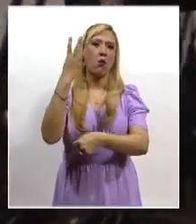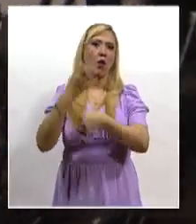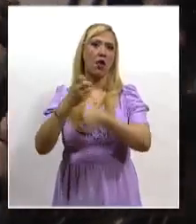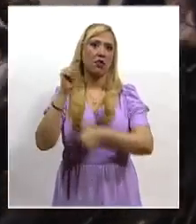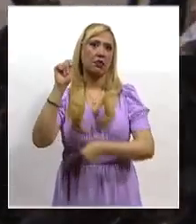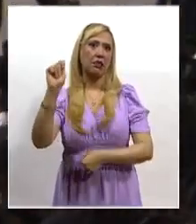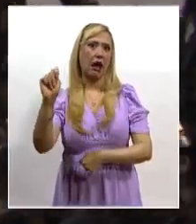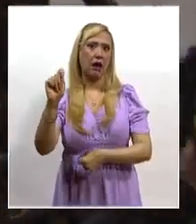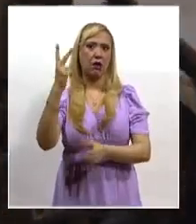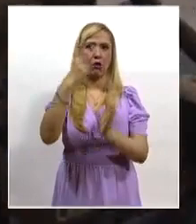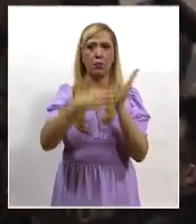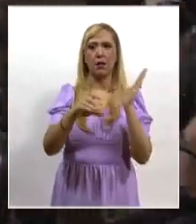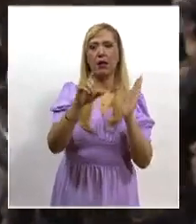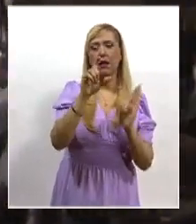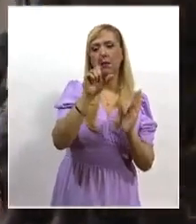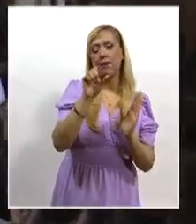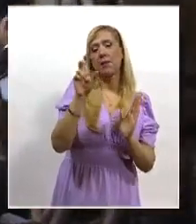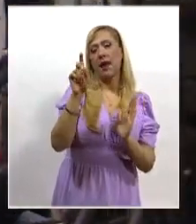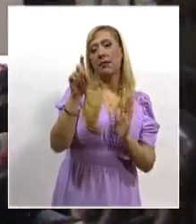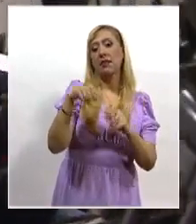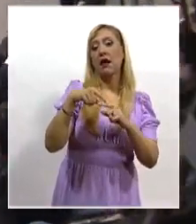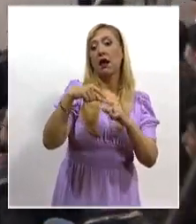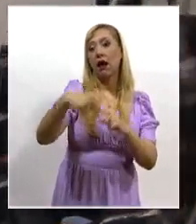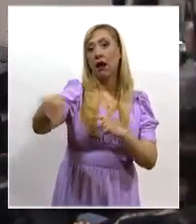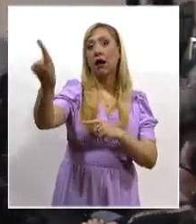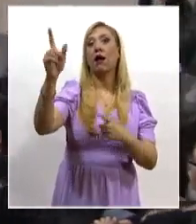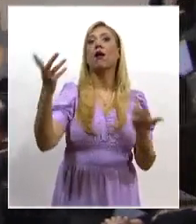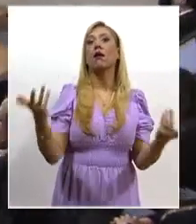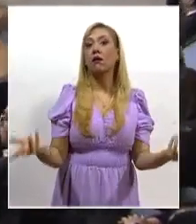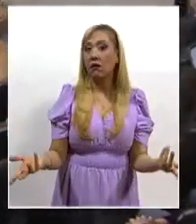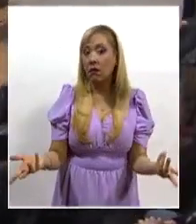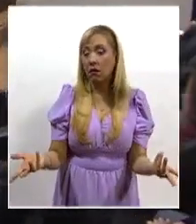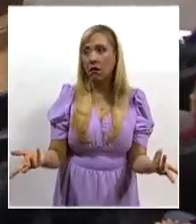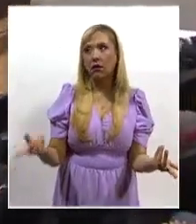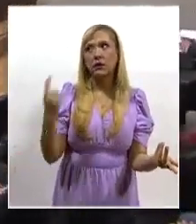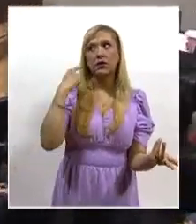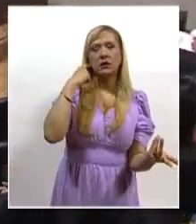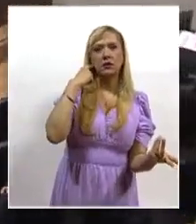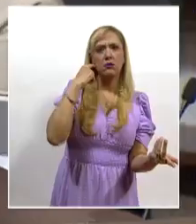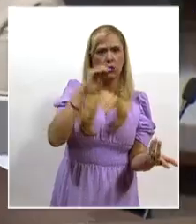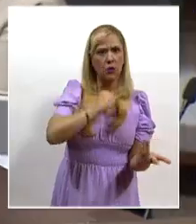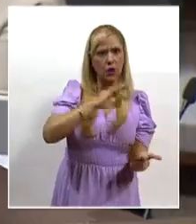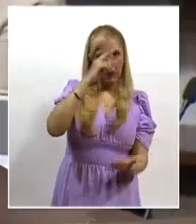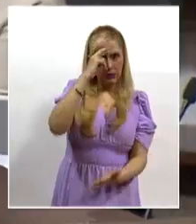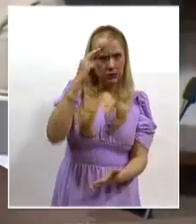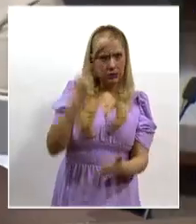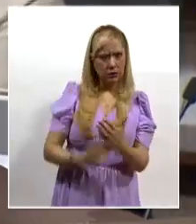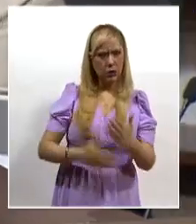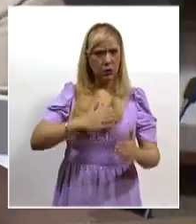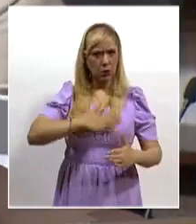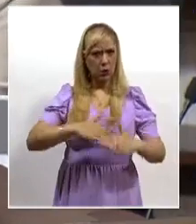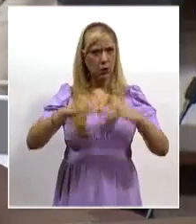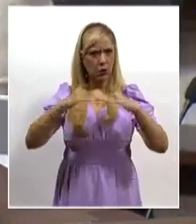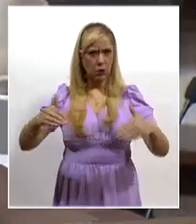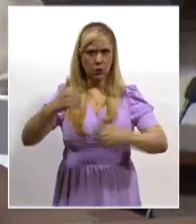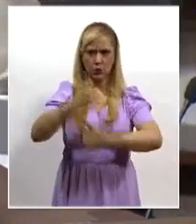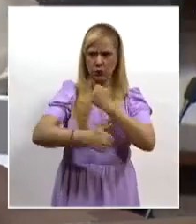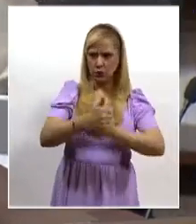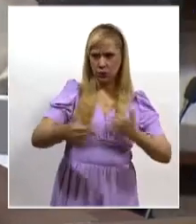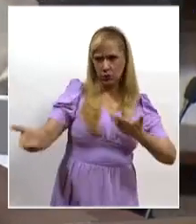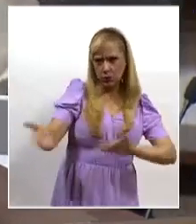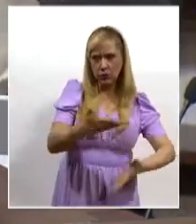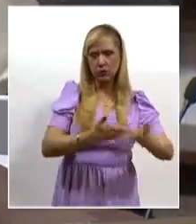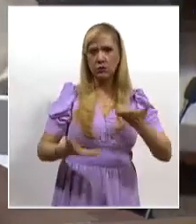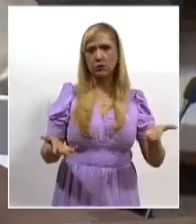Comisión de Quejas emitir un nuevo acuerdo en el que determine si los hechos denunciados violentan el principio de equidad en la contienda y, de ser así,